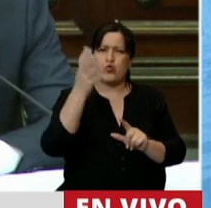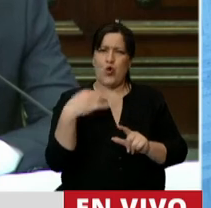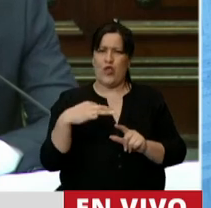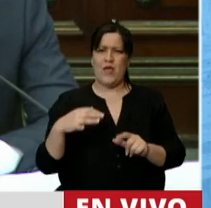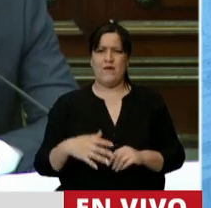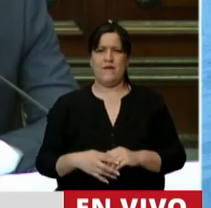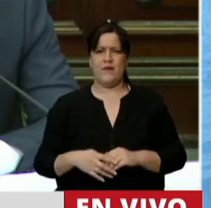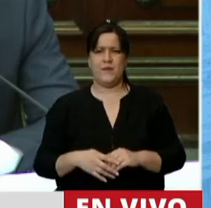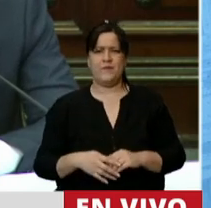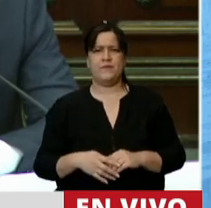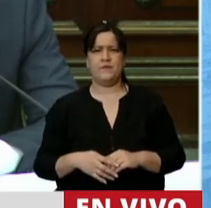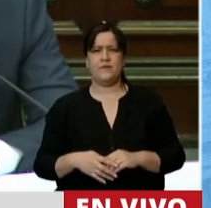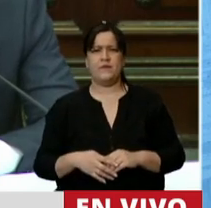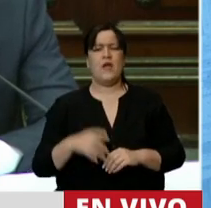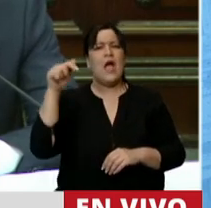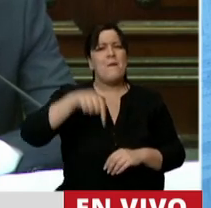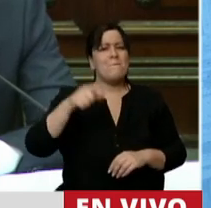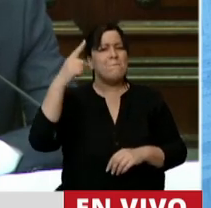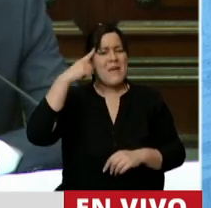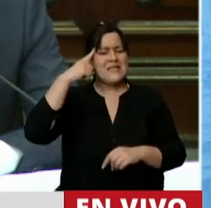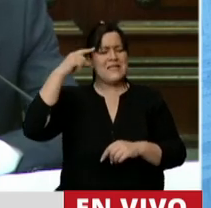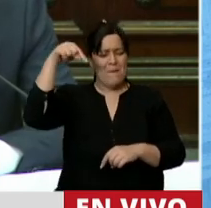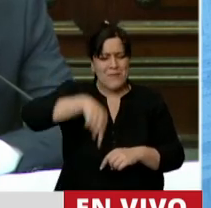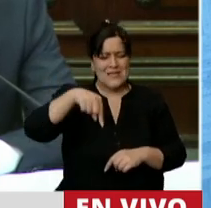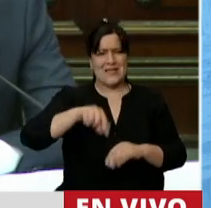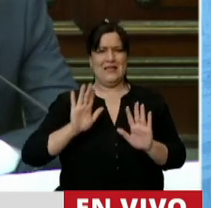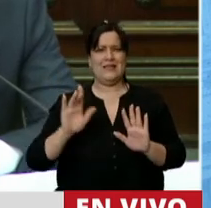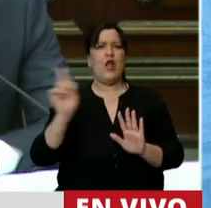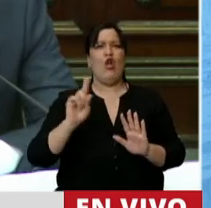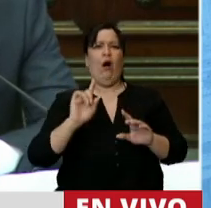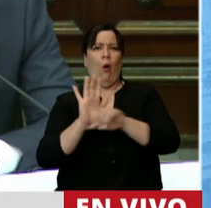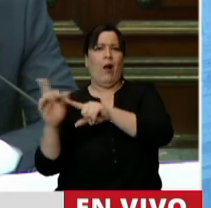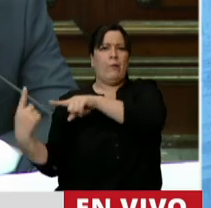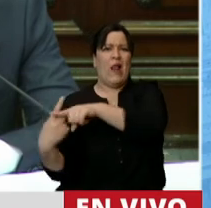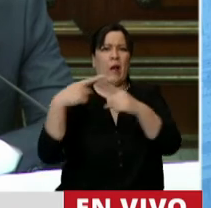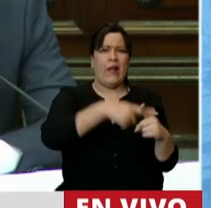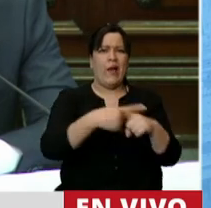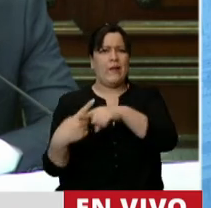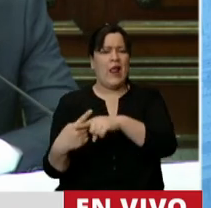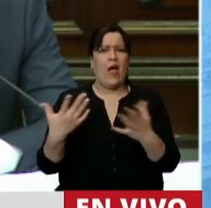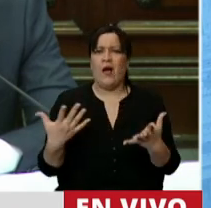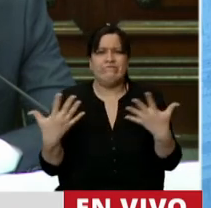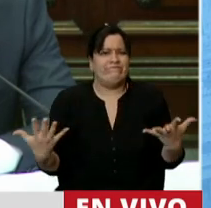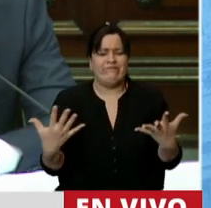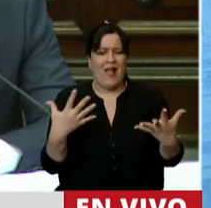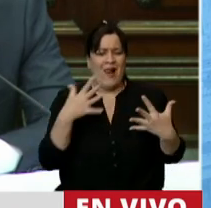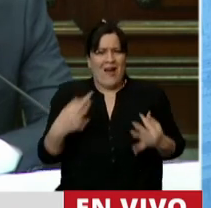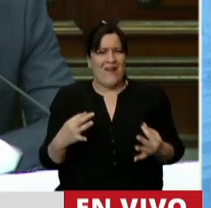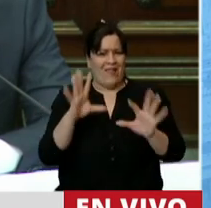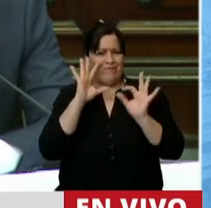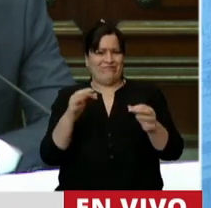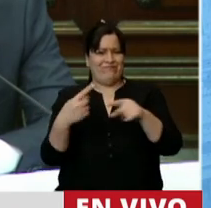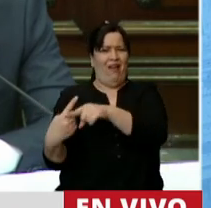Porque ahora nosotros es el presente. No estas peleas. Que realmente me hacen sentir a mí